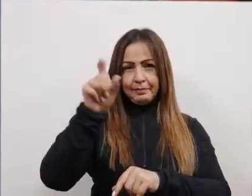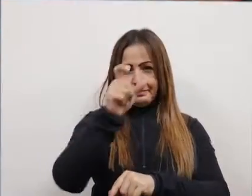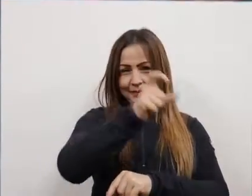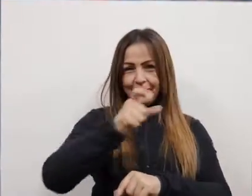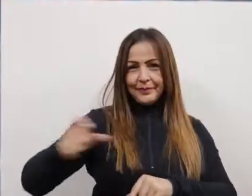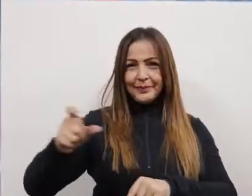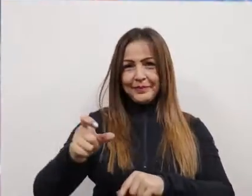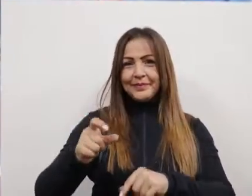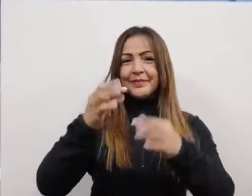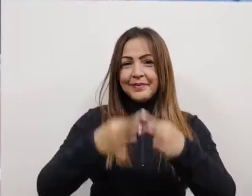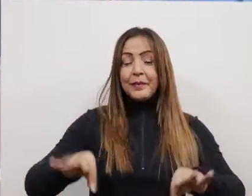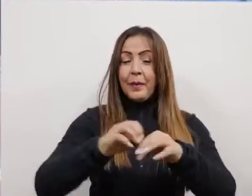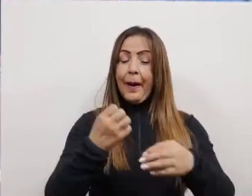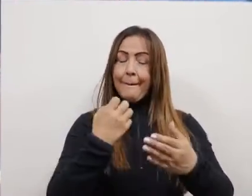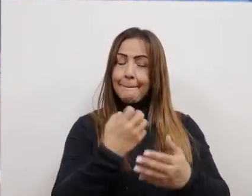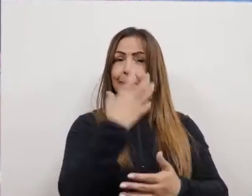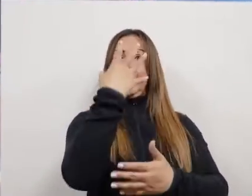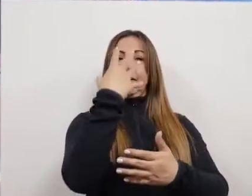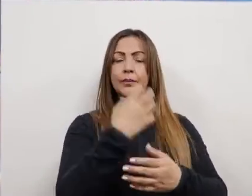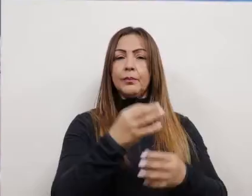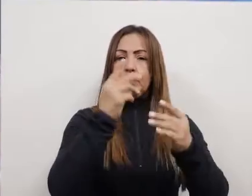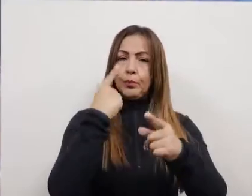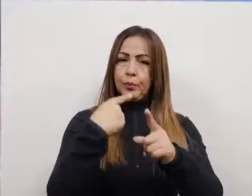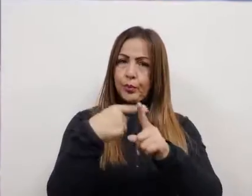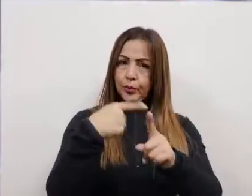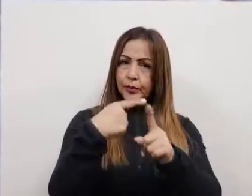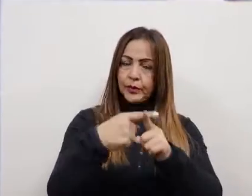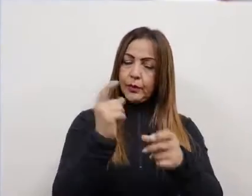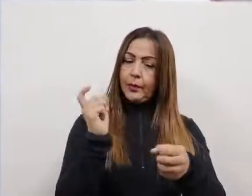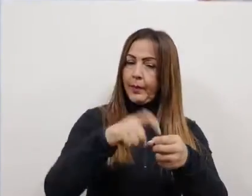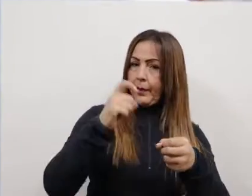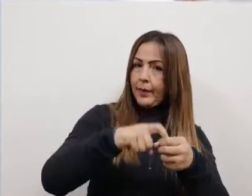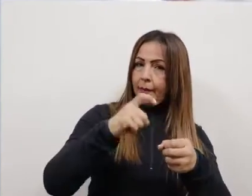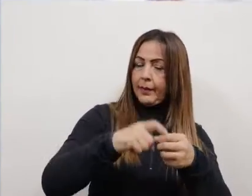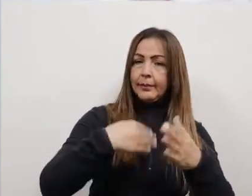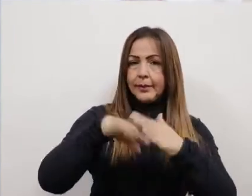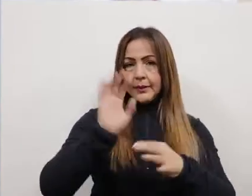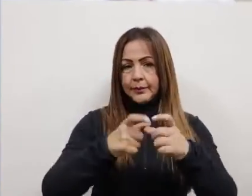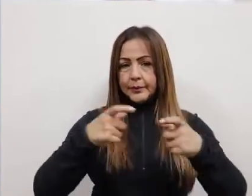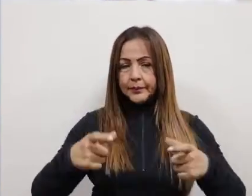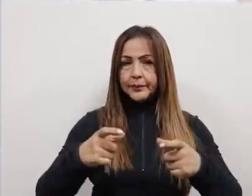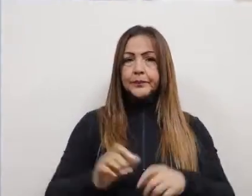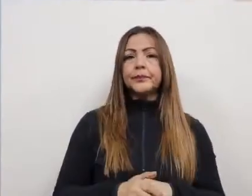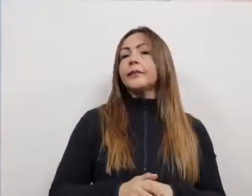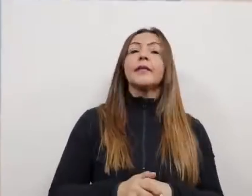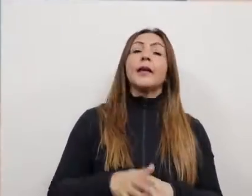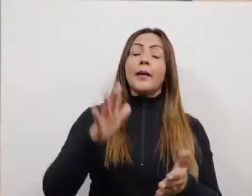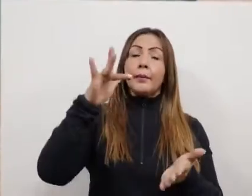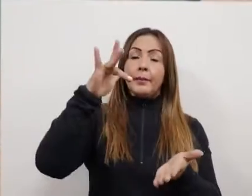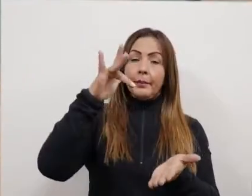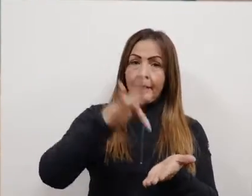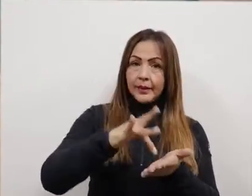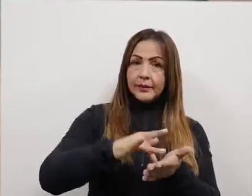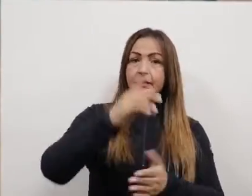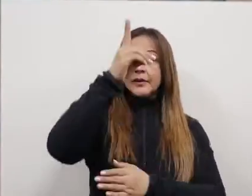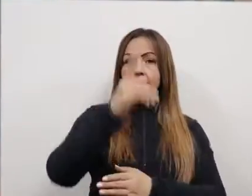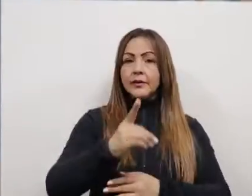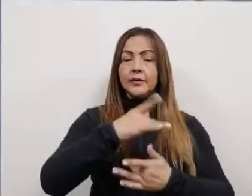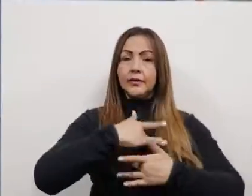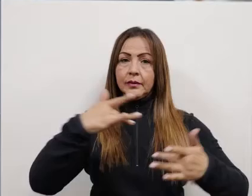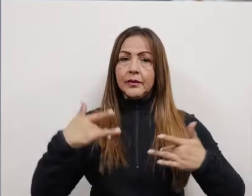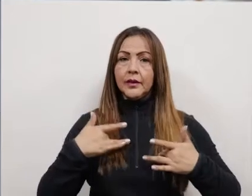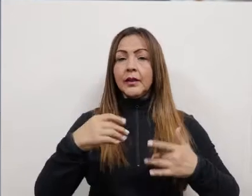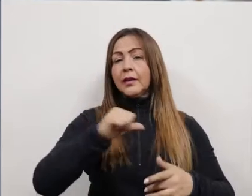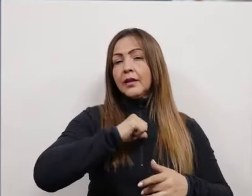usuarios, lo cual podemos concluir que hubo un impacto positivo de afiliaciones en el régimen contributivo. Participación en